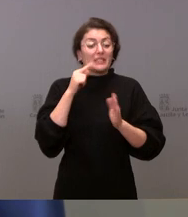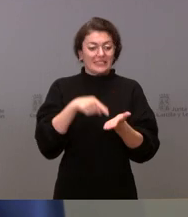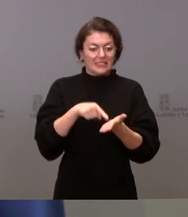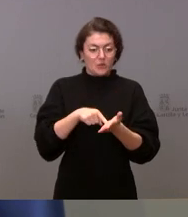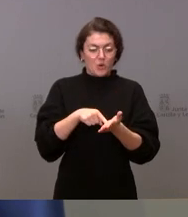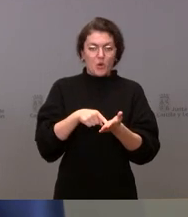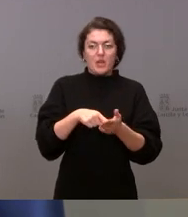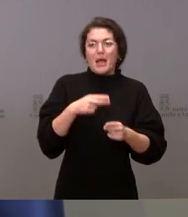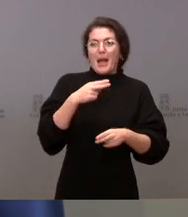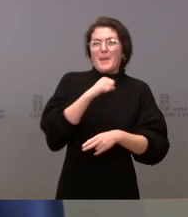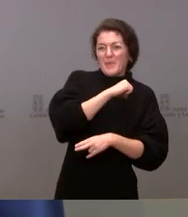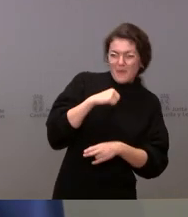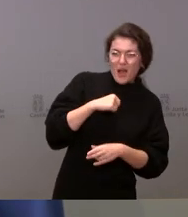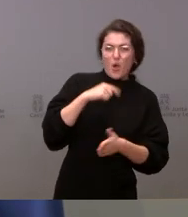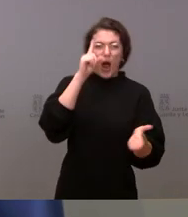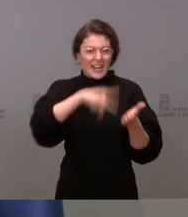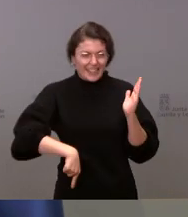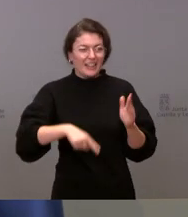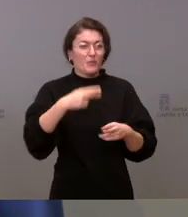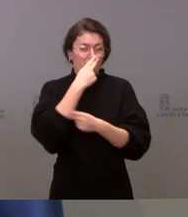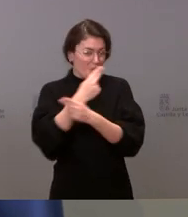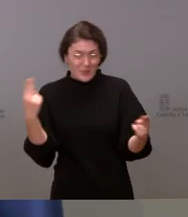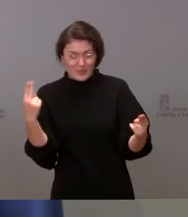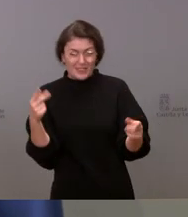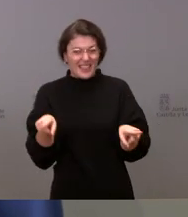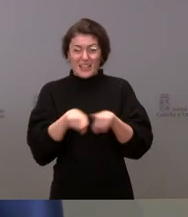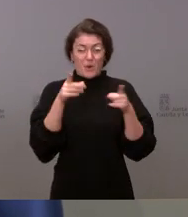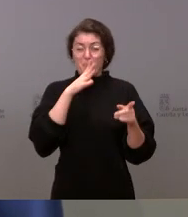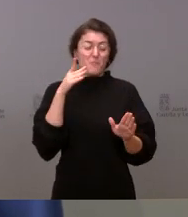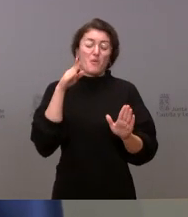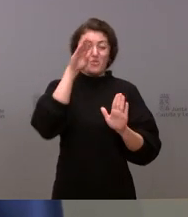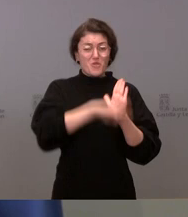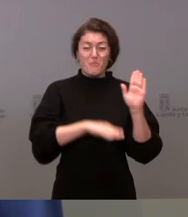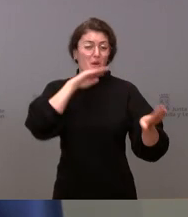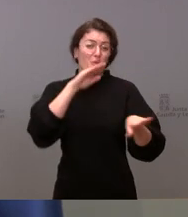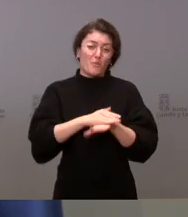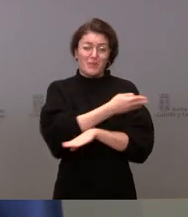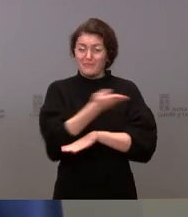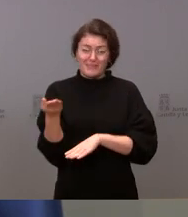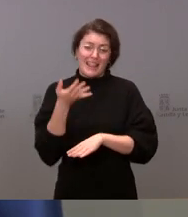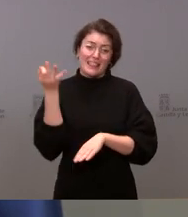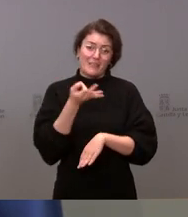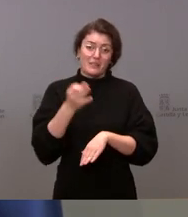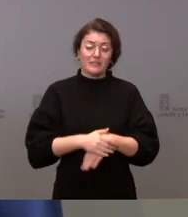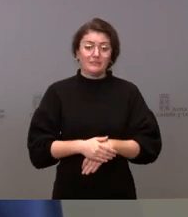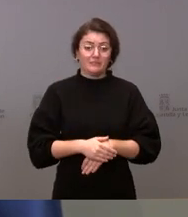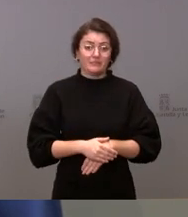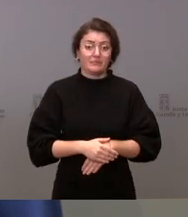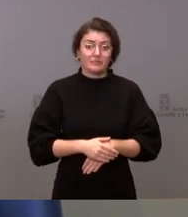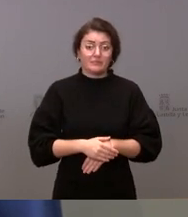sea semipúblico se tienen que cumplir las normas se tienen que cumplir las normas la ley hay que cumplirla la distancia